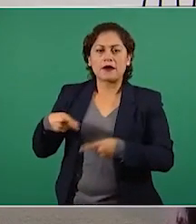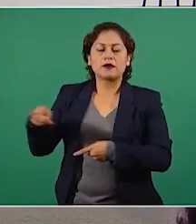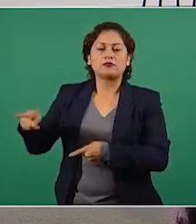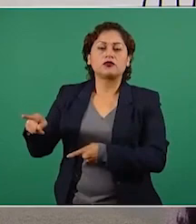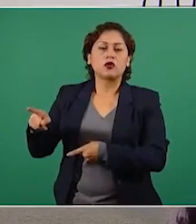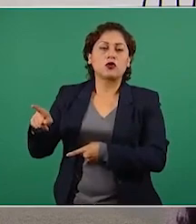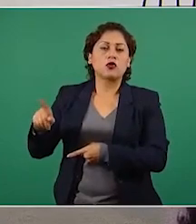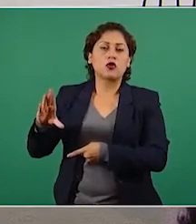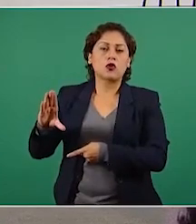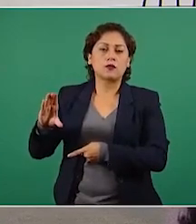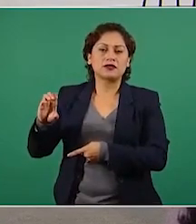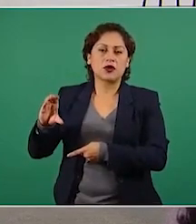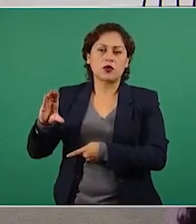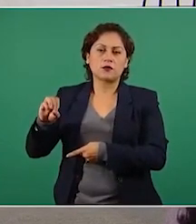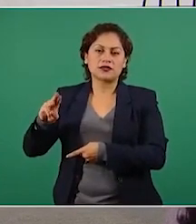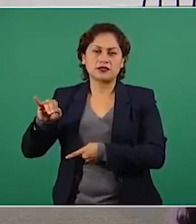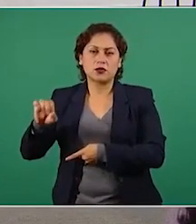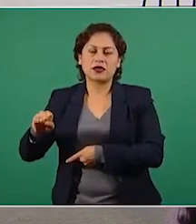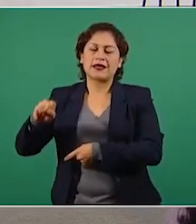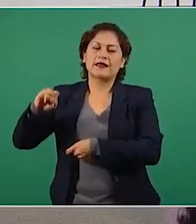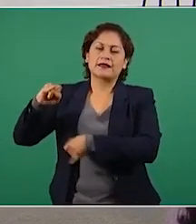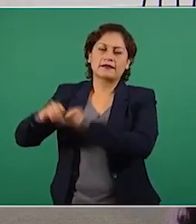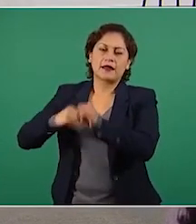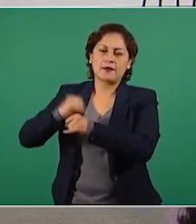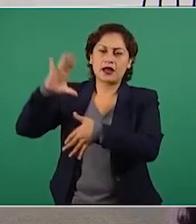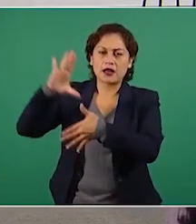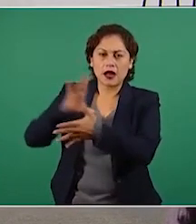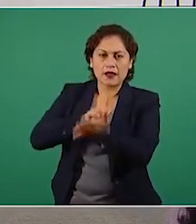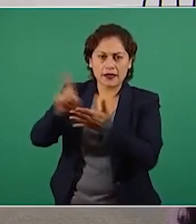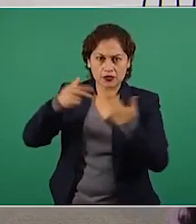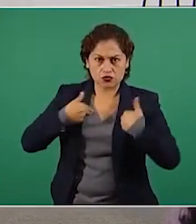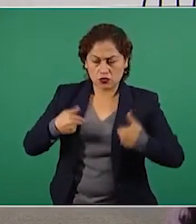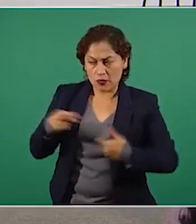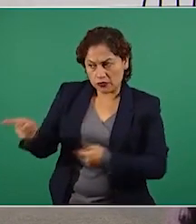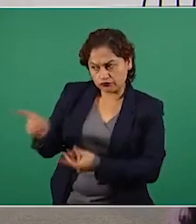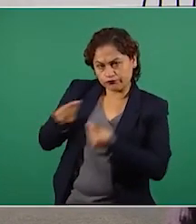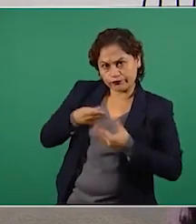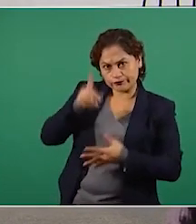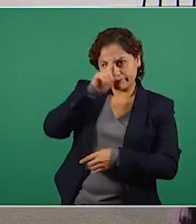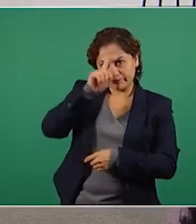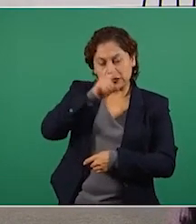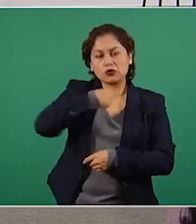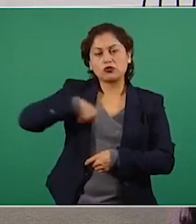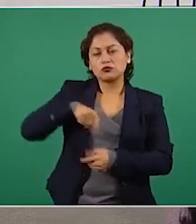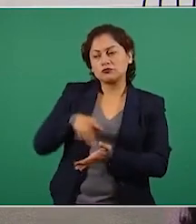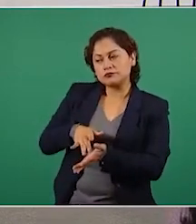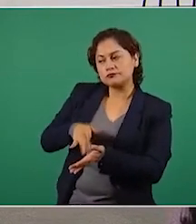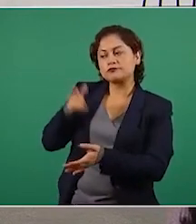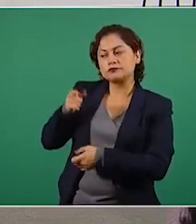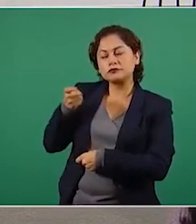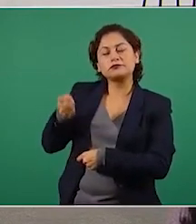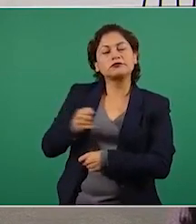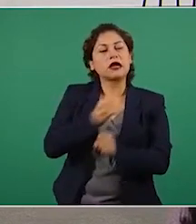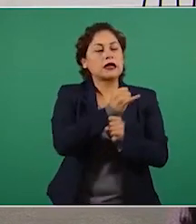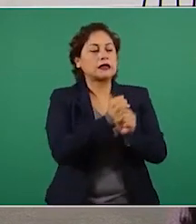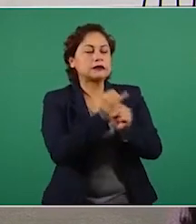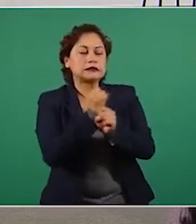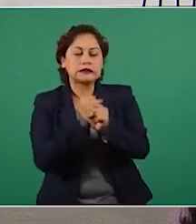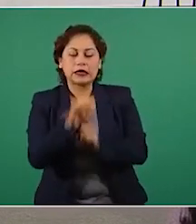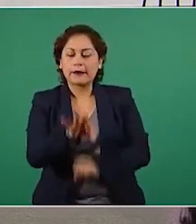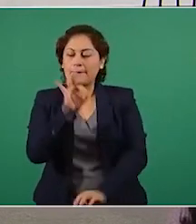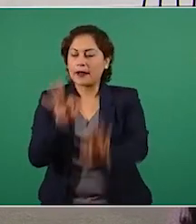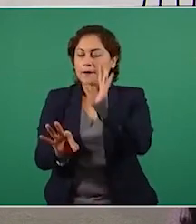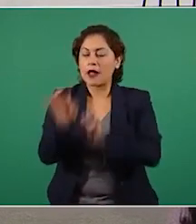Interamericana de Derechos Humanos. Esta consiste en ubicar las mentiras, analizar su alcance y precisar la